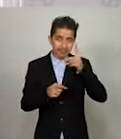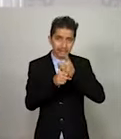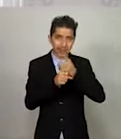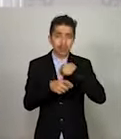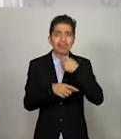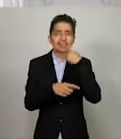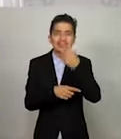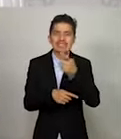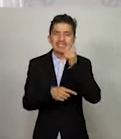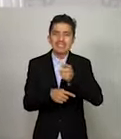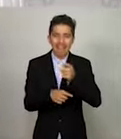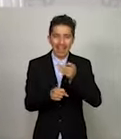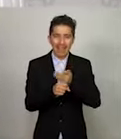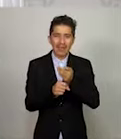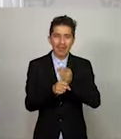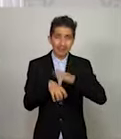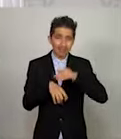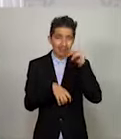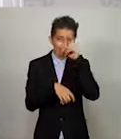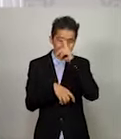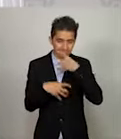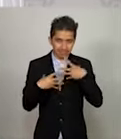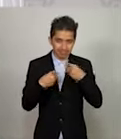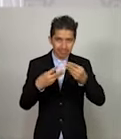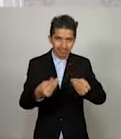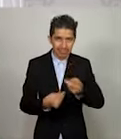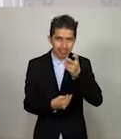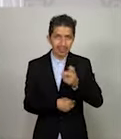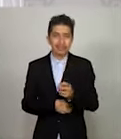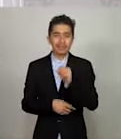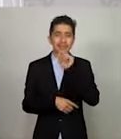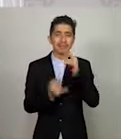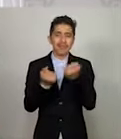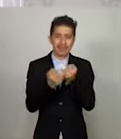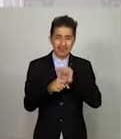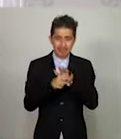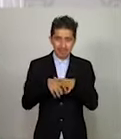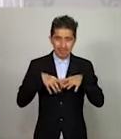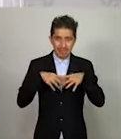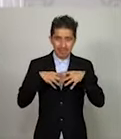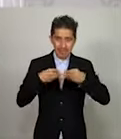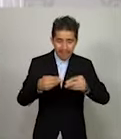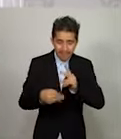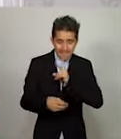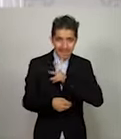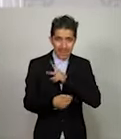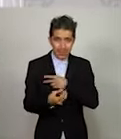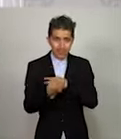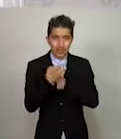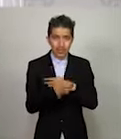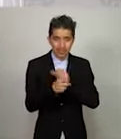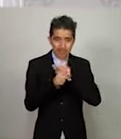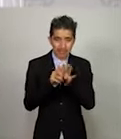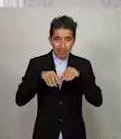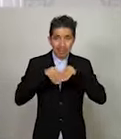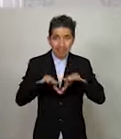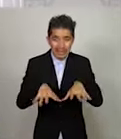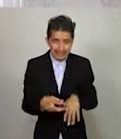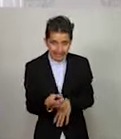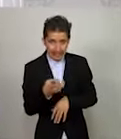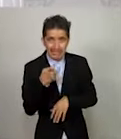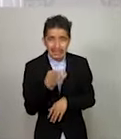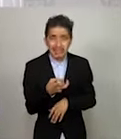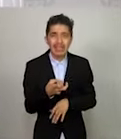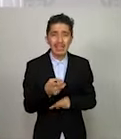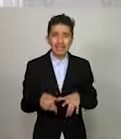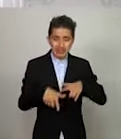estamos en un momento muy crítico de los contagios y que la epidemia, la propagación del virus, del coronavirus,